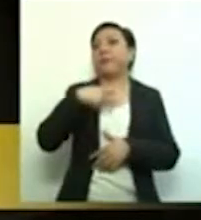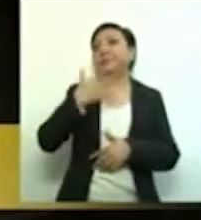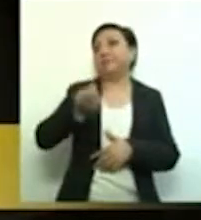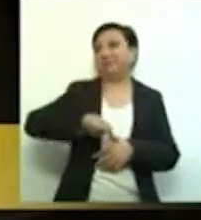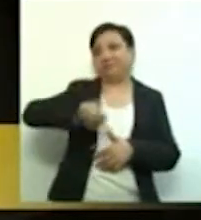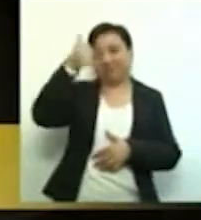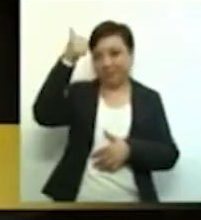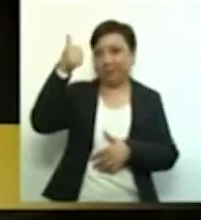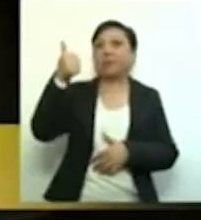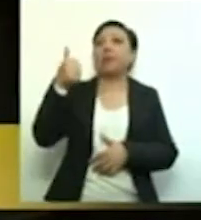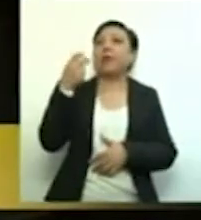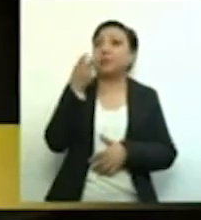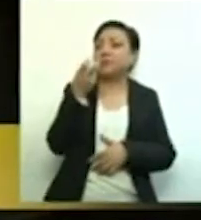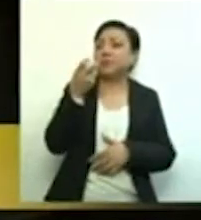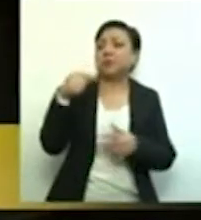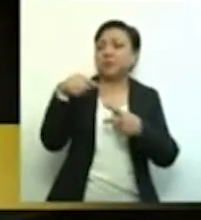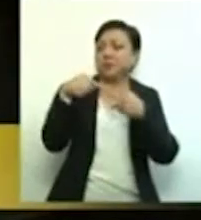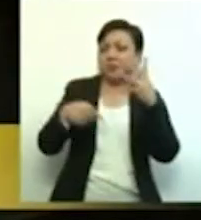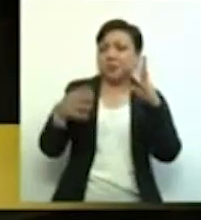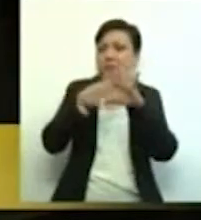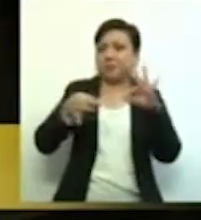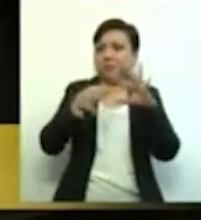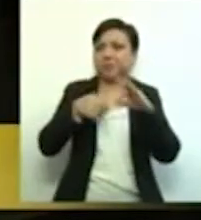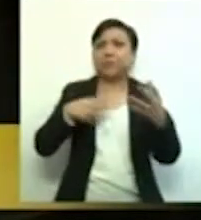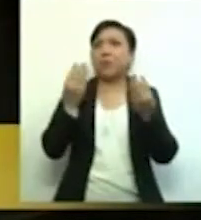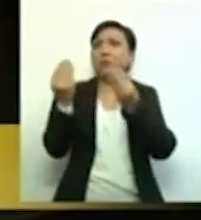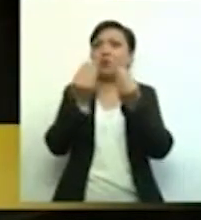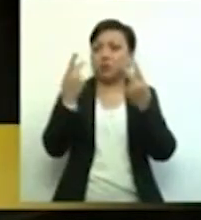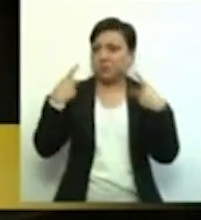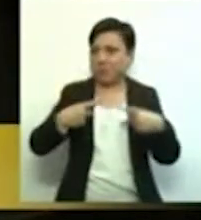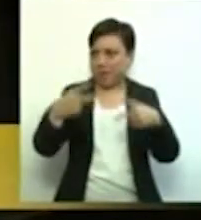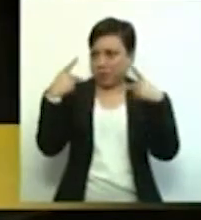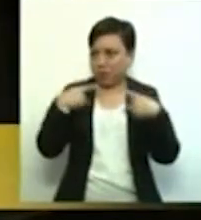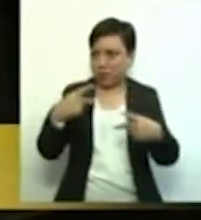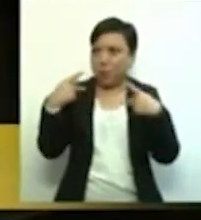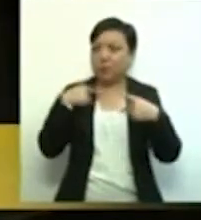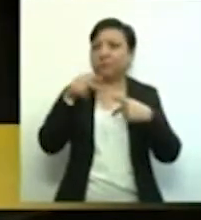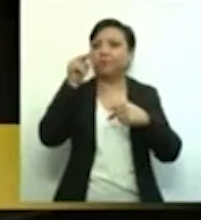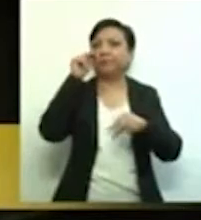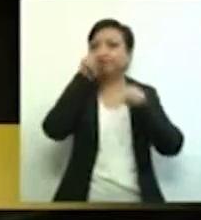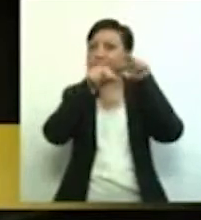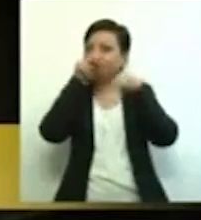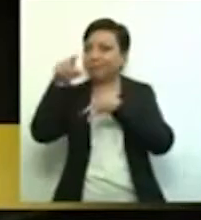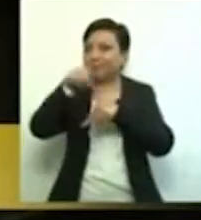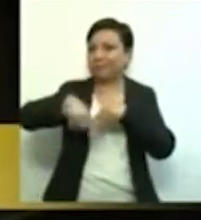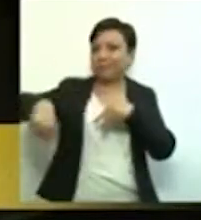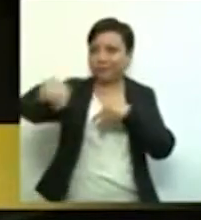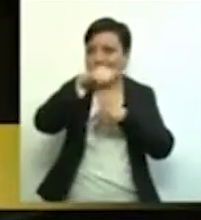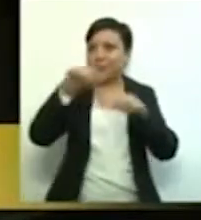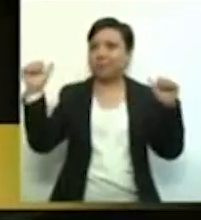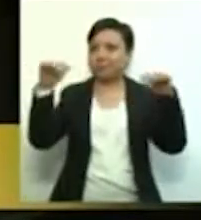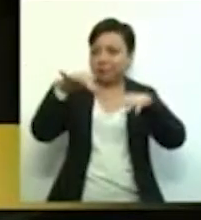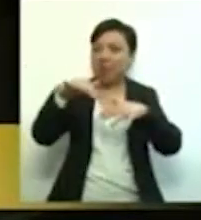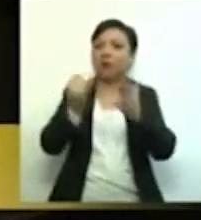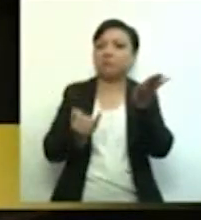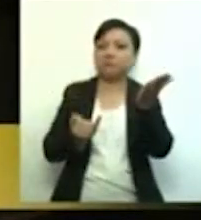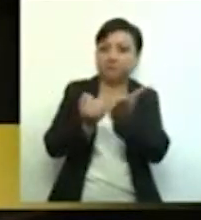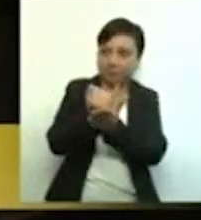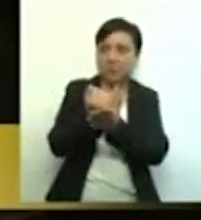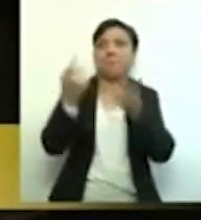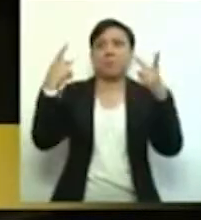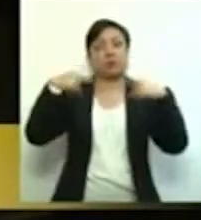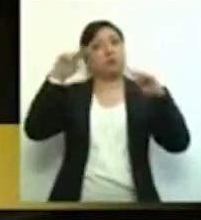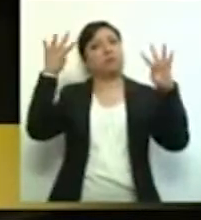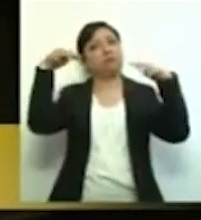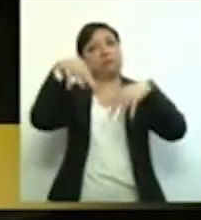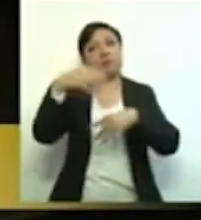Uno de ellos es por la preocupación con la que miles de mexicanos y mexicanas mirarán las decisiones que tomará esta Asamblea. Por otro